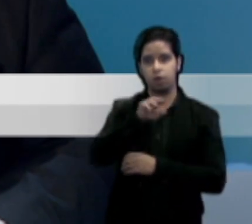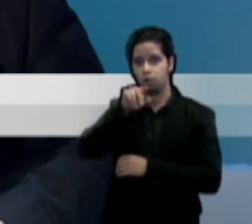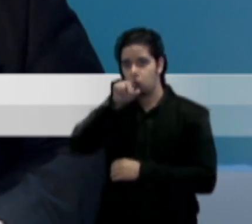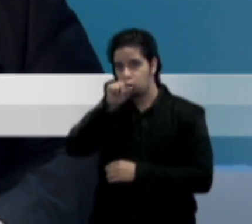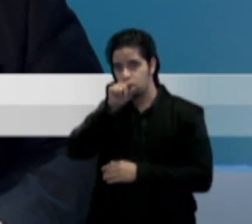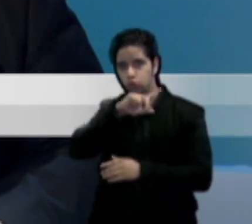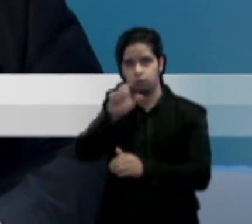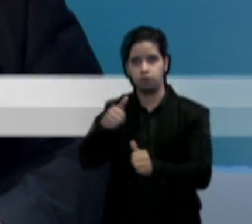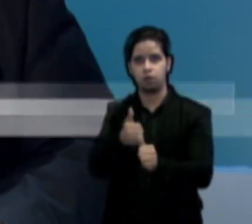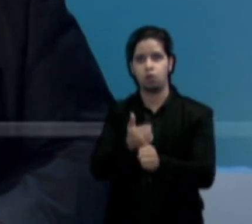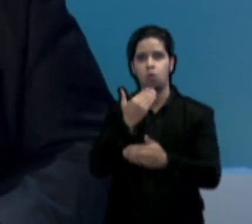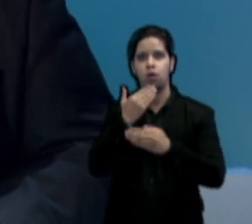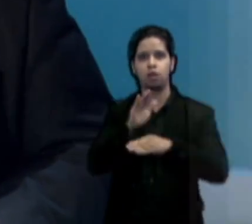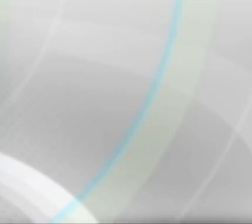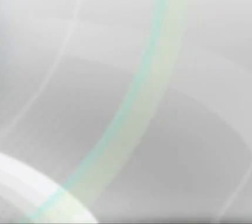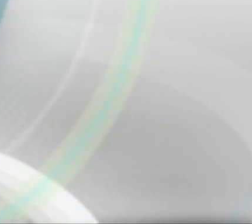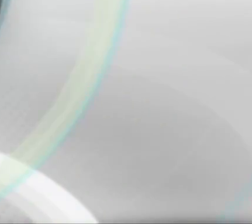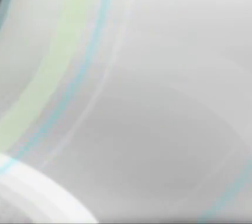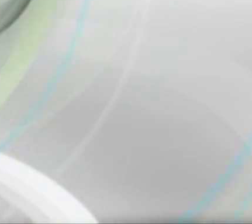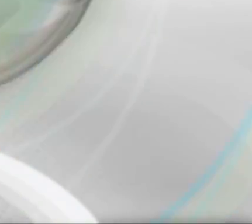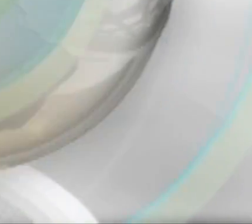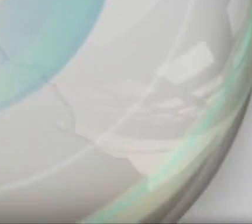redes en Facebook y Twitter. Buenas tardes.